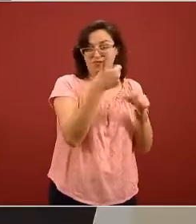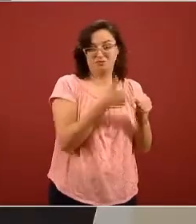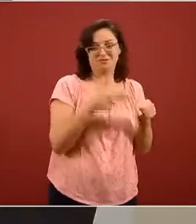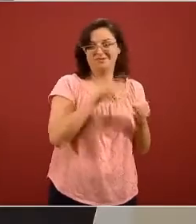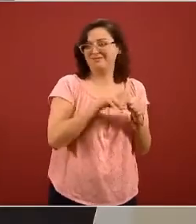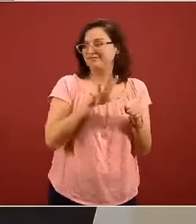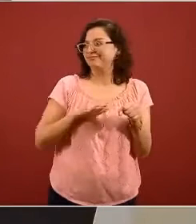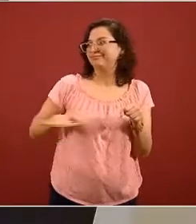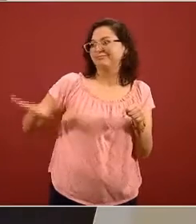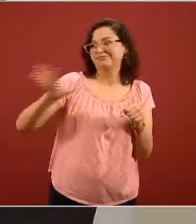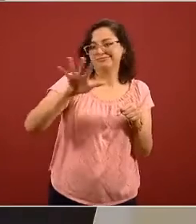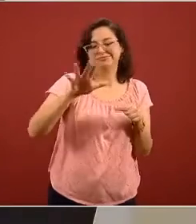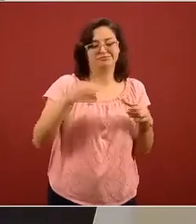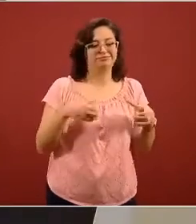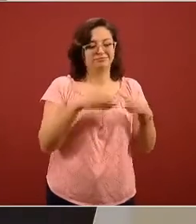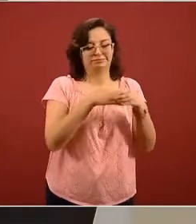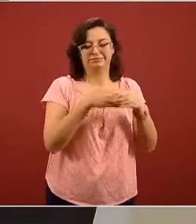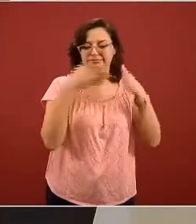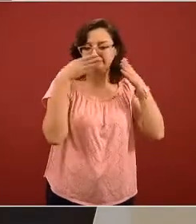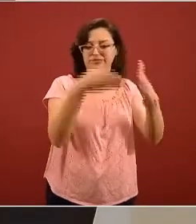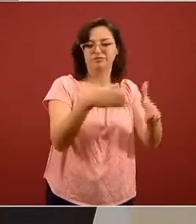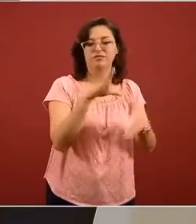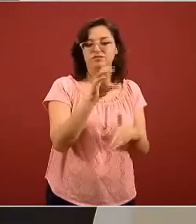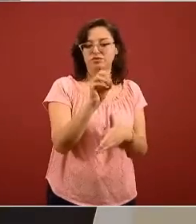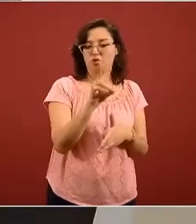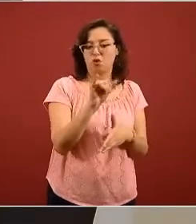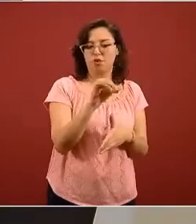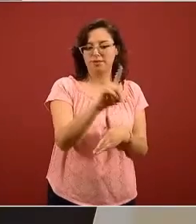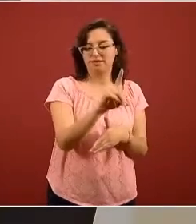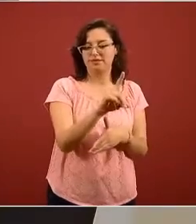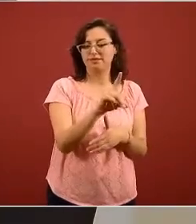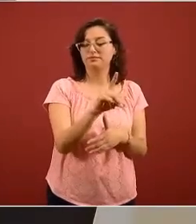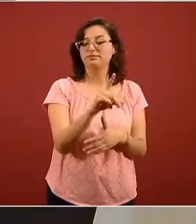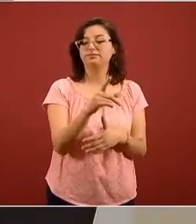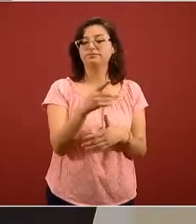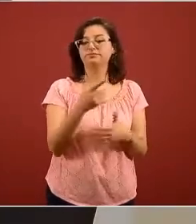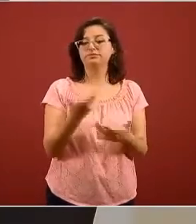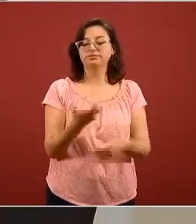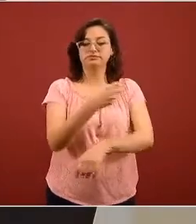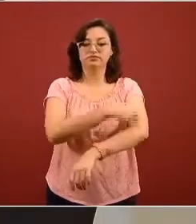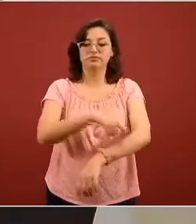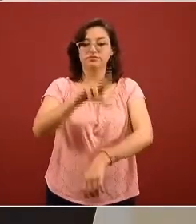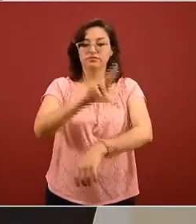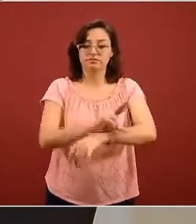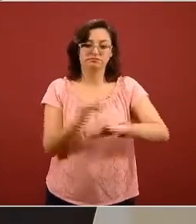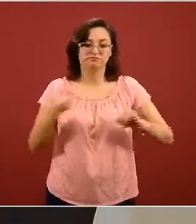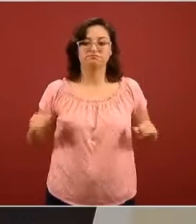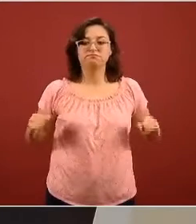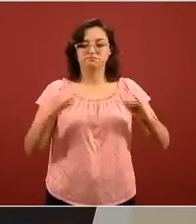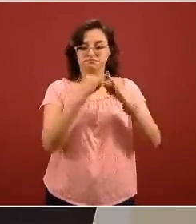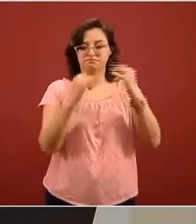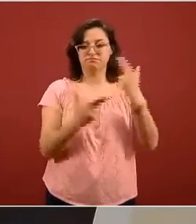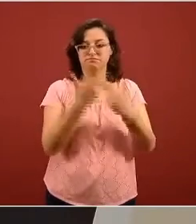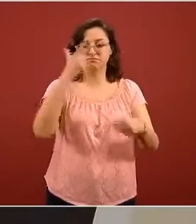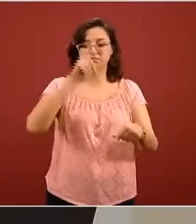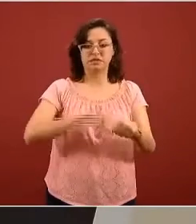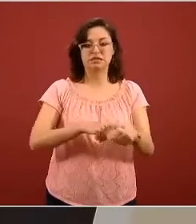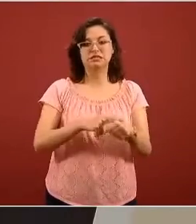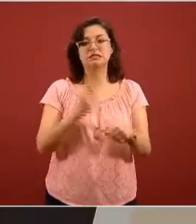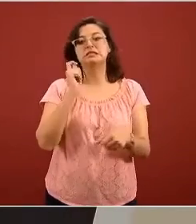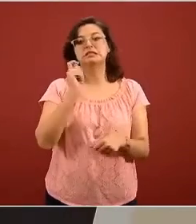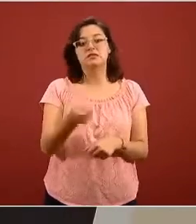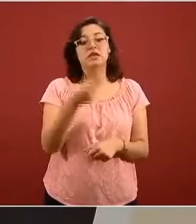que fueron designados para la atención COVID en el caso de la coordinación de los institutos se evacuaron